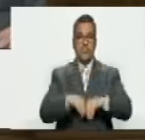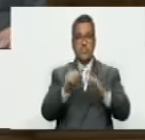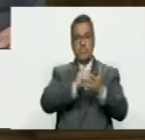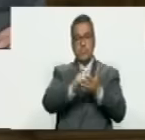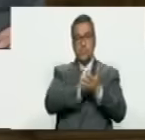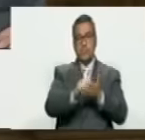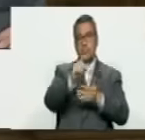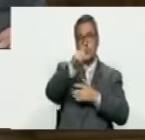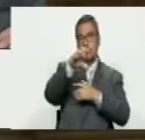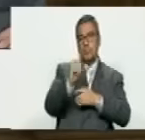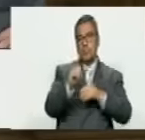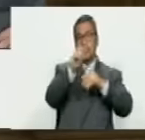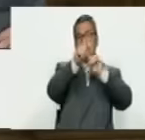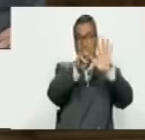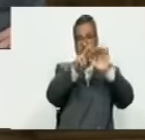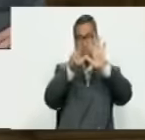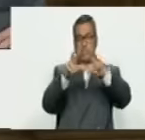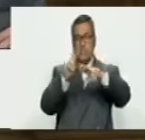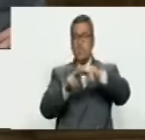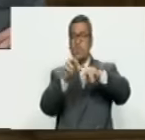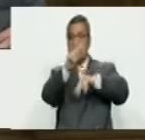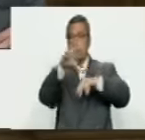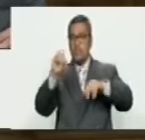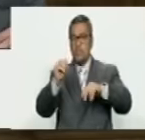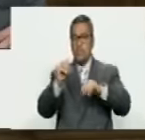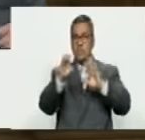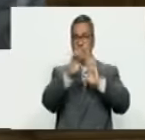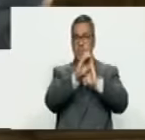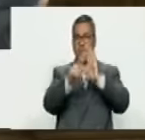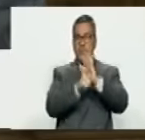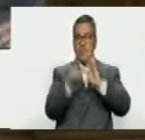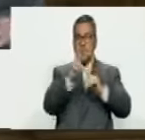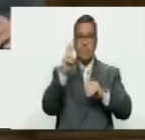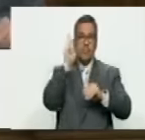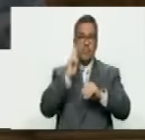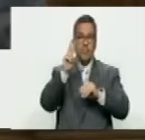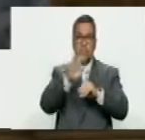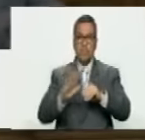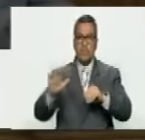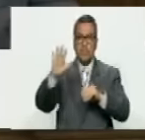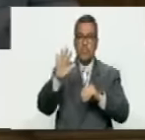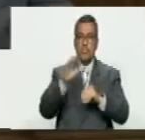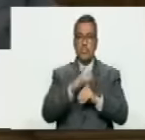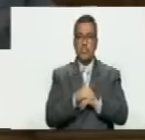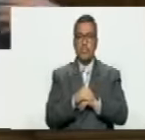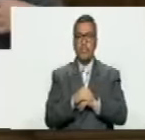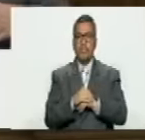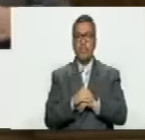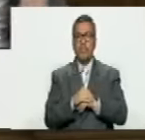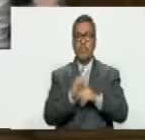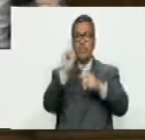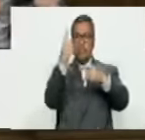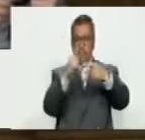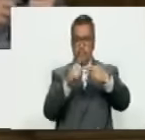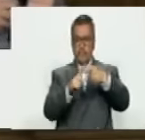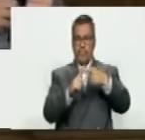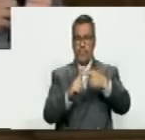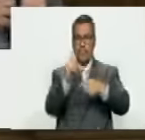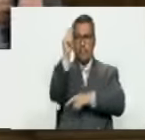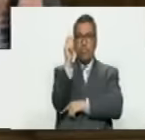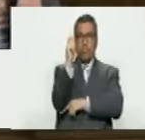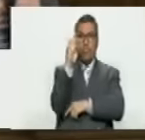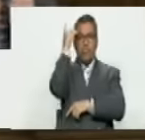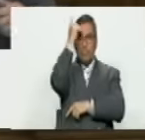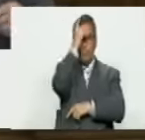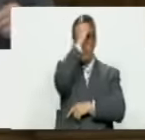artículo 187, numeral 20, de la Constitución de la República Bolivariana de Venezuela. Primero, diputado